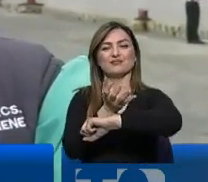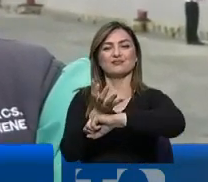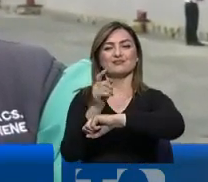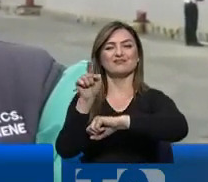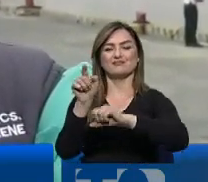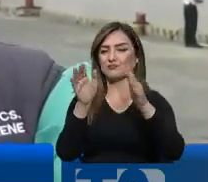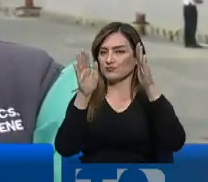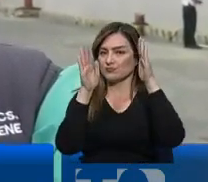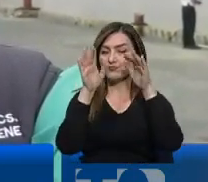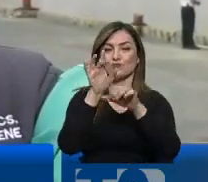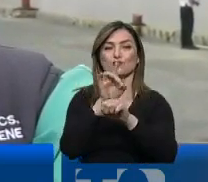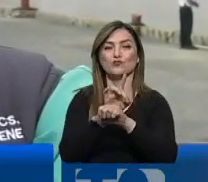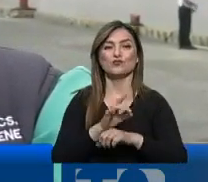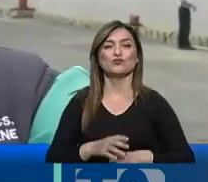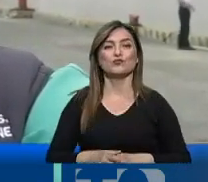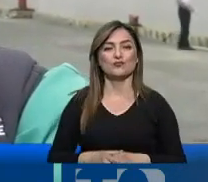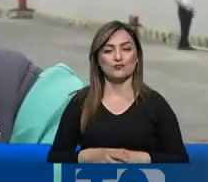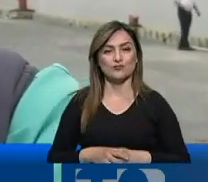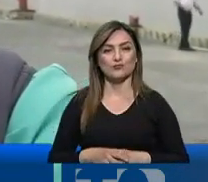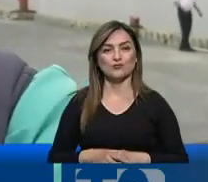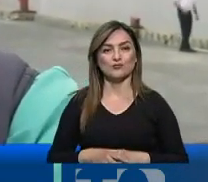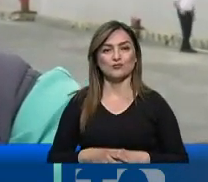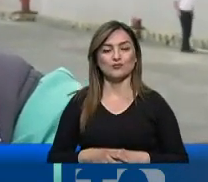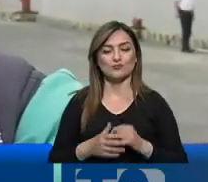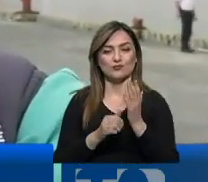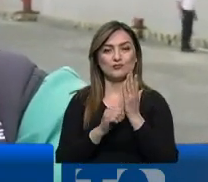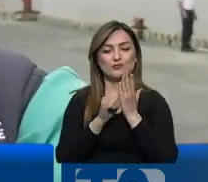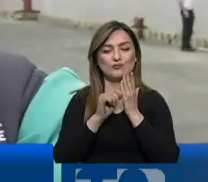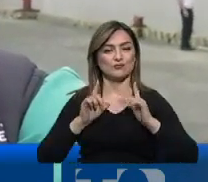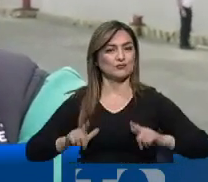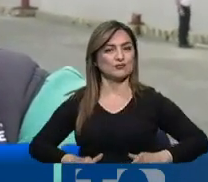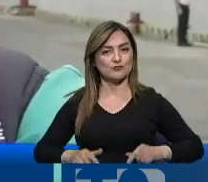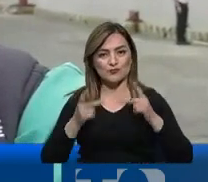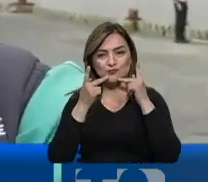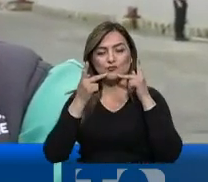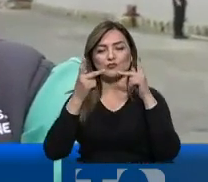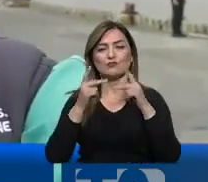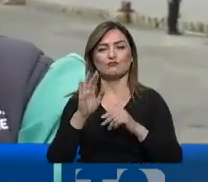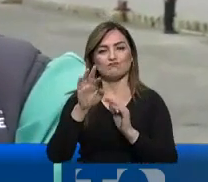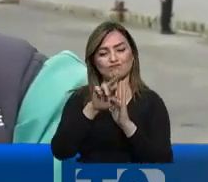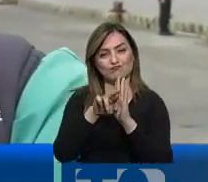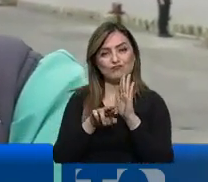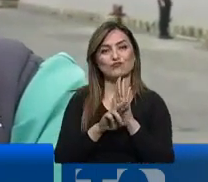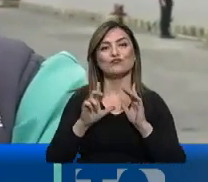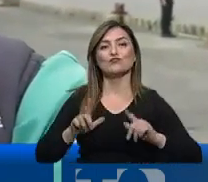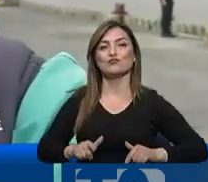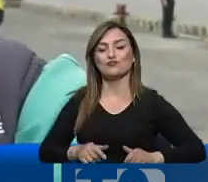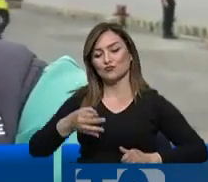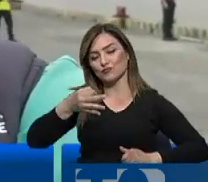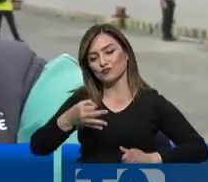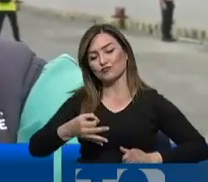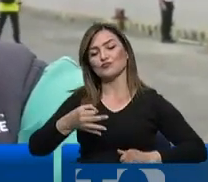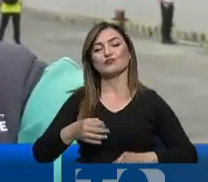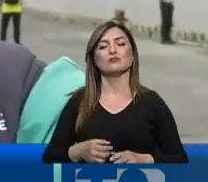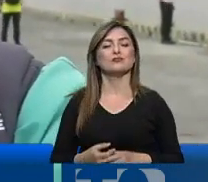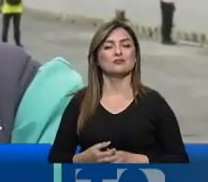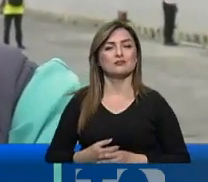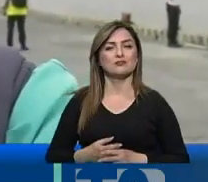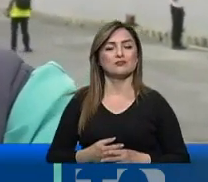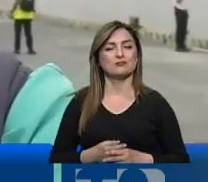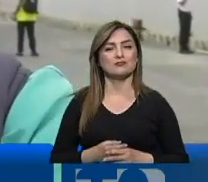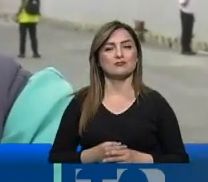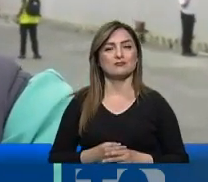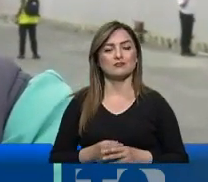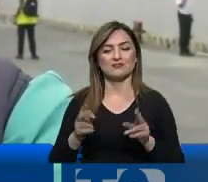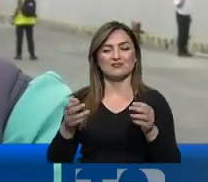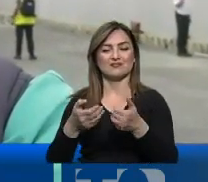ellos deben ser atendidos. Ellos van a ser atendidos por el Ministerio de Salud Pública, que está cumpliendo con el protocolo de salud necesario. Van a hacer